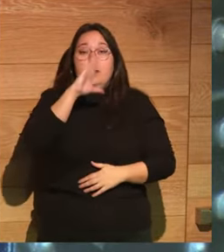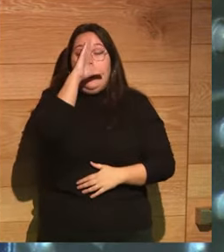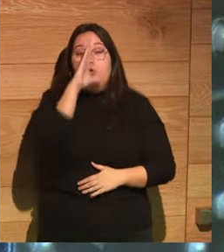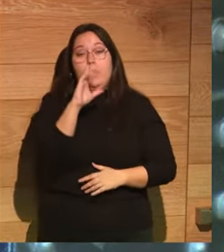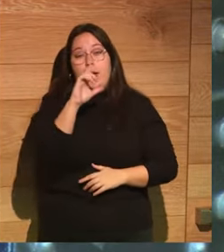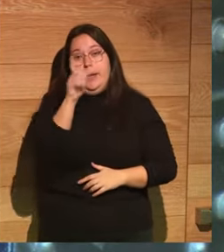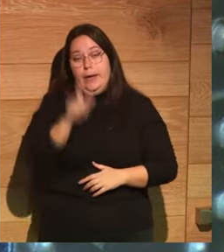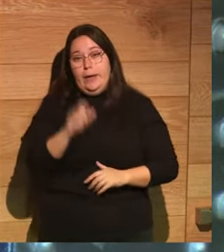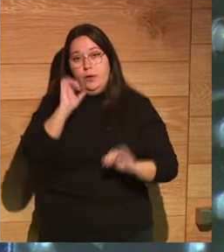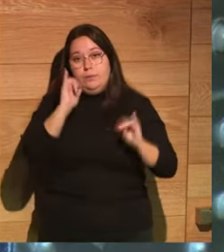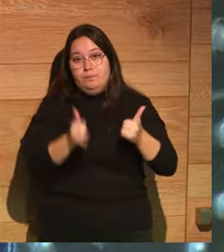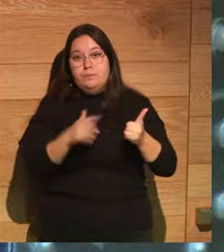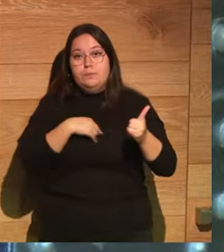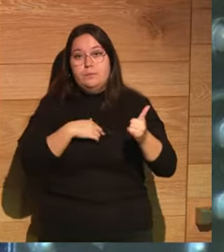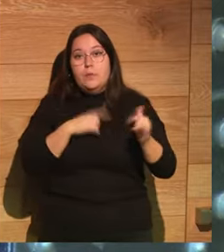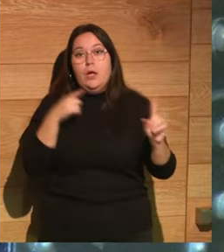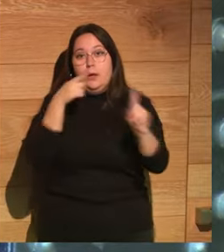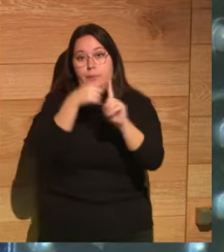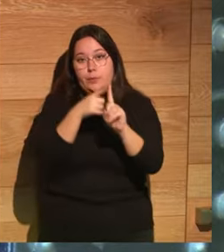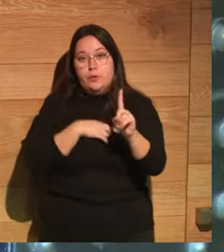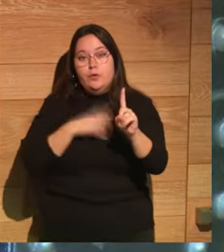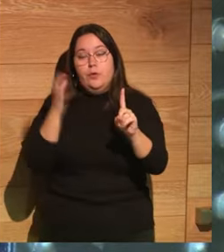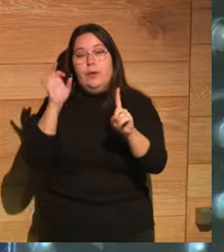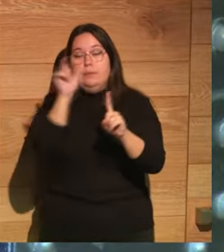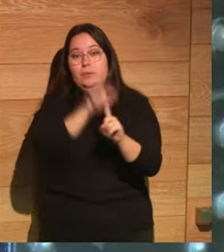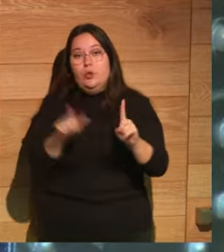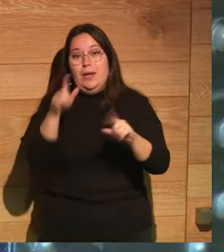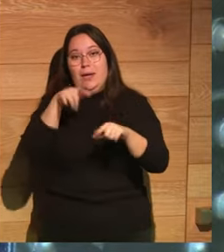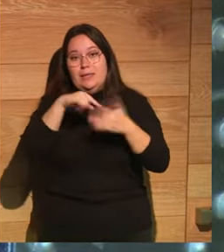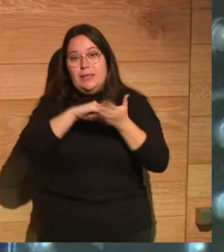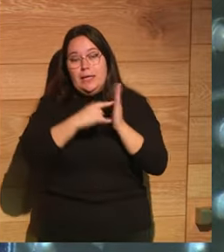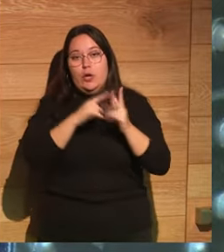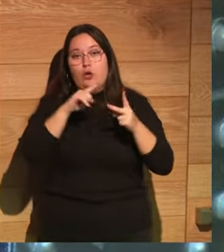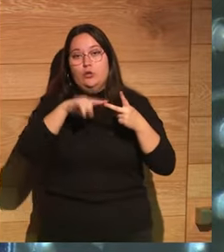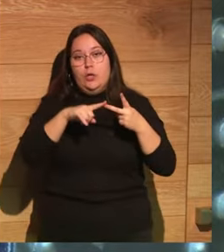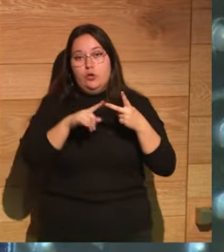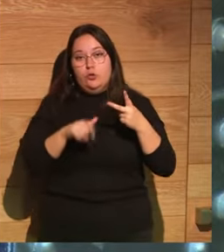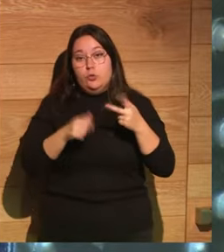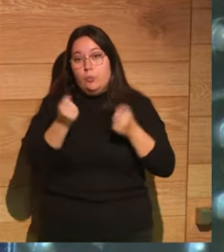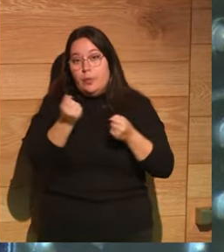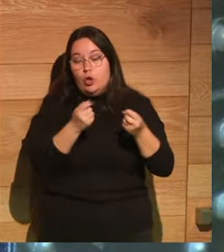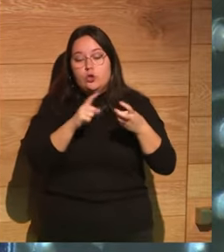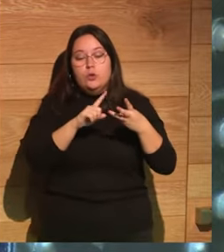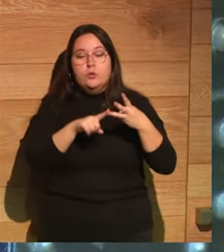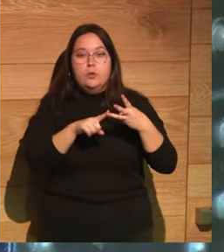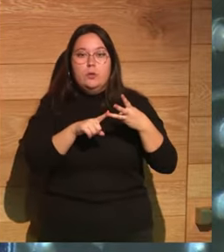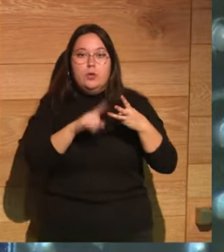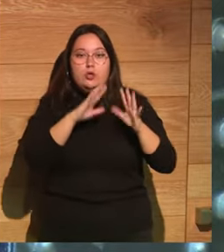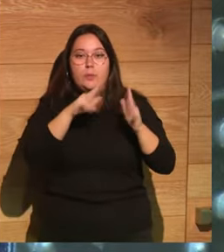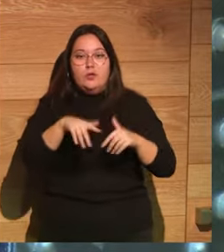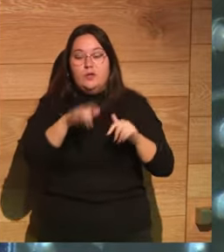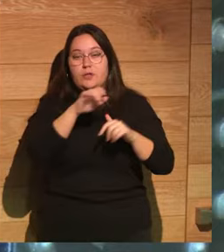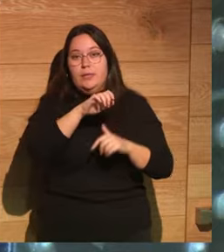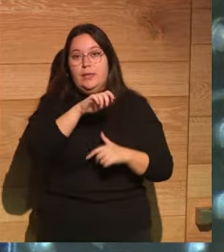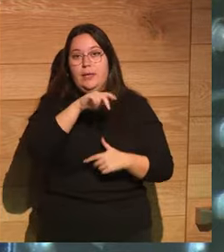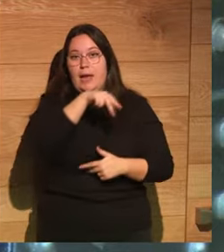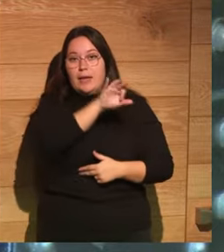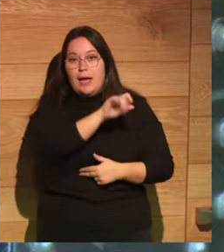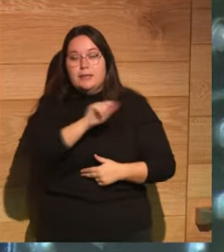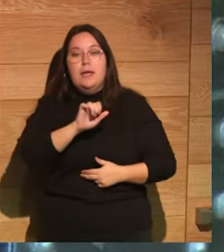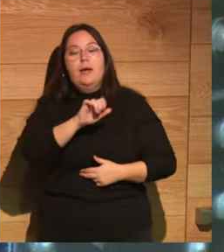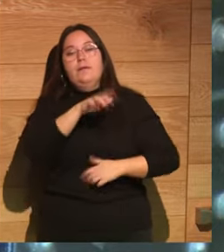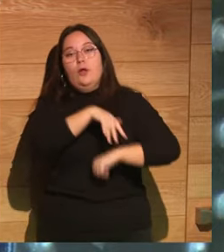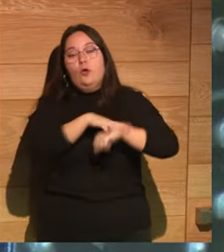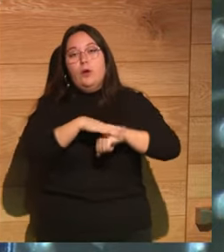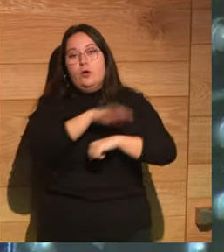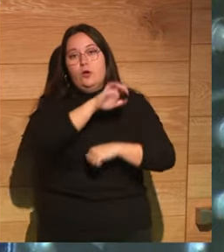de la misión que se hizo de los ingenieros de los pilotos de los administradores de la NASA del gobierno estadounidense